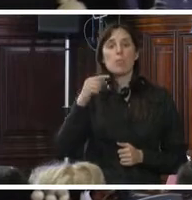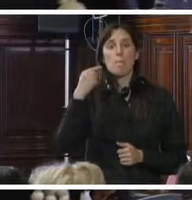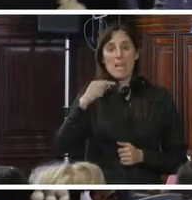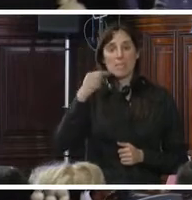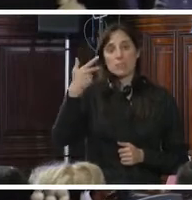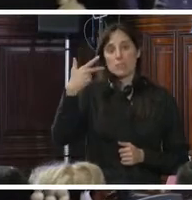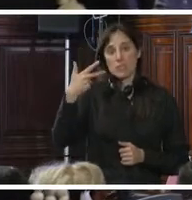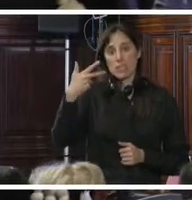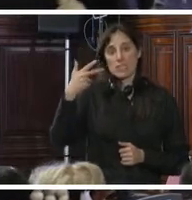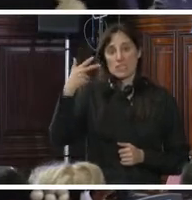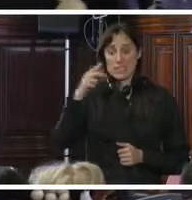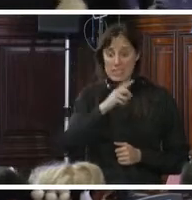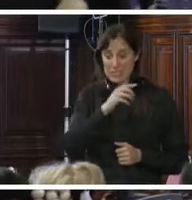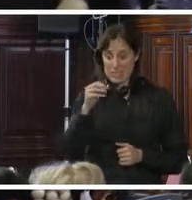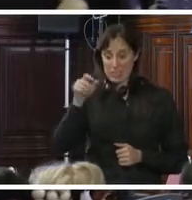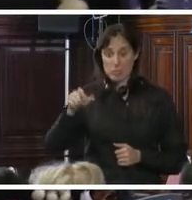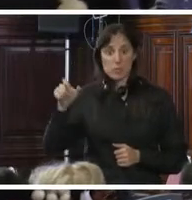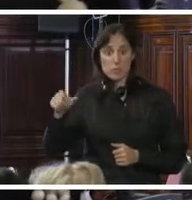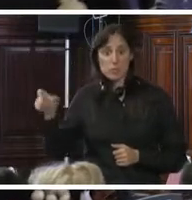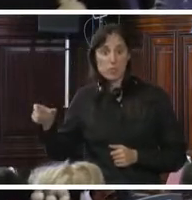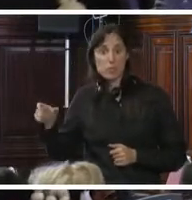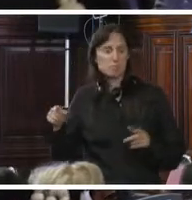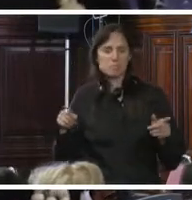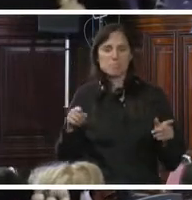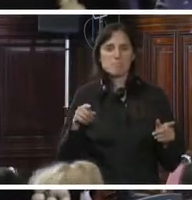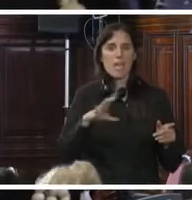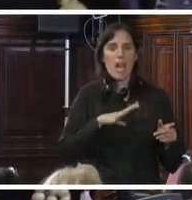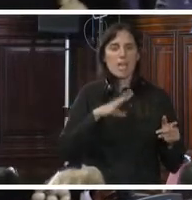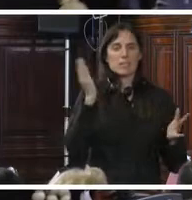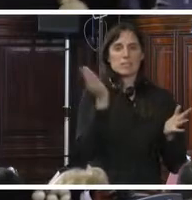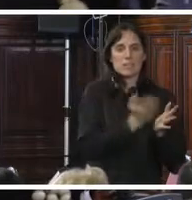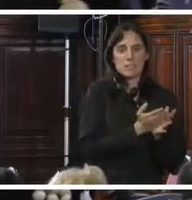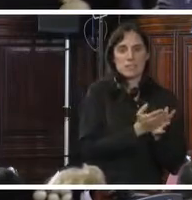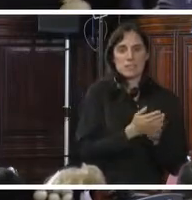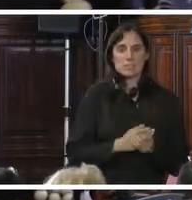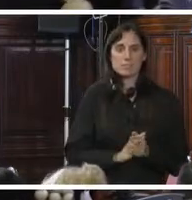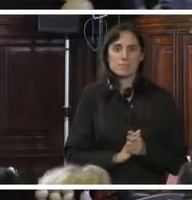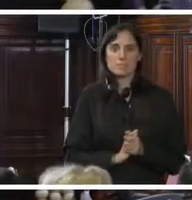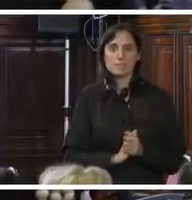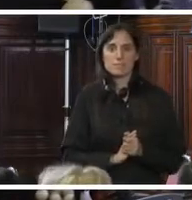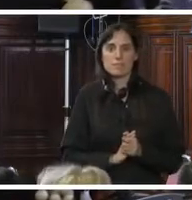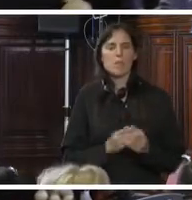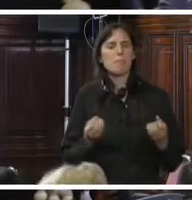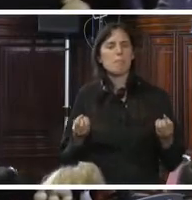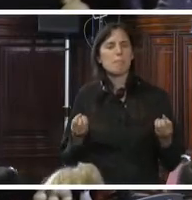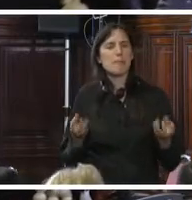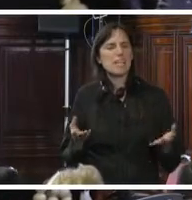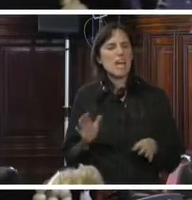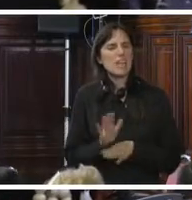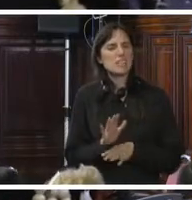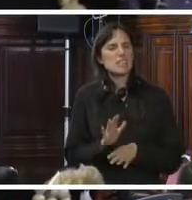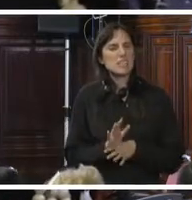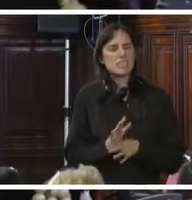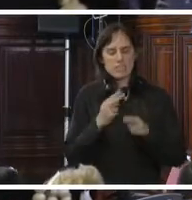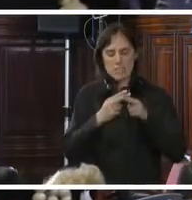cada 100 procesados por trata reciben sentencias condenatorias en el Poder Judicial. ¿Por qué esta impunidad?